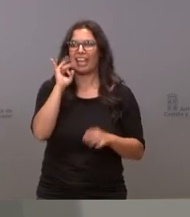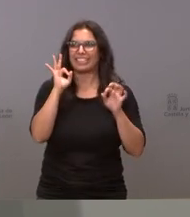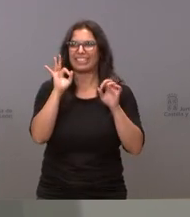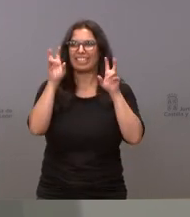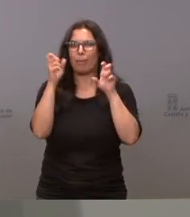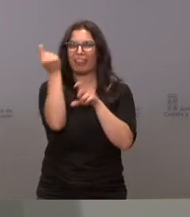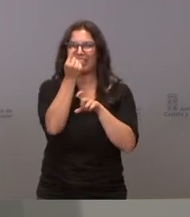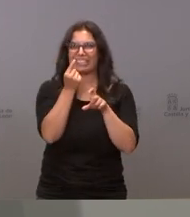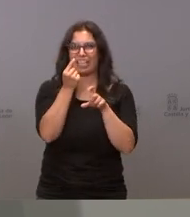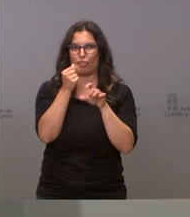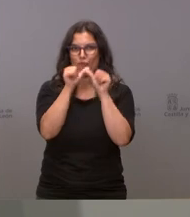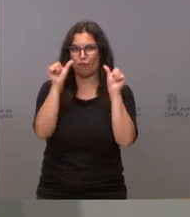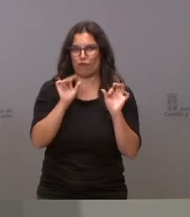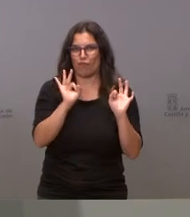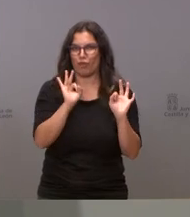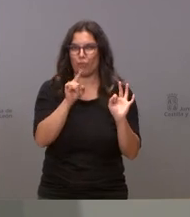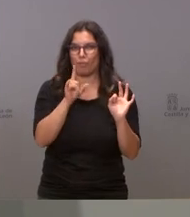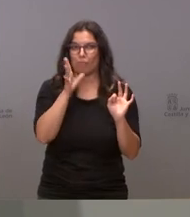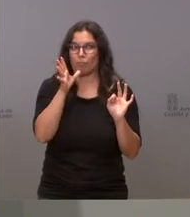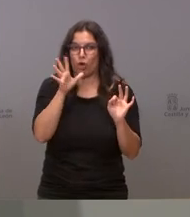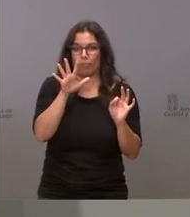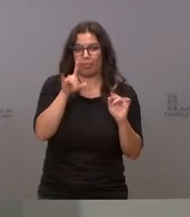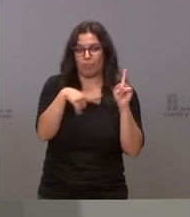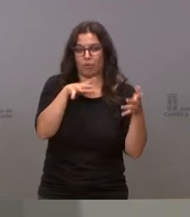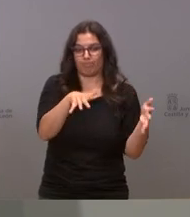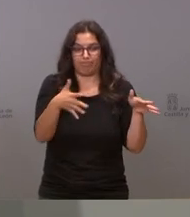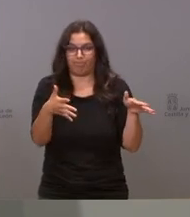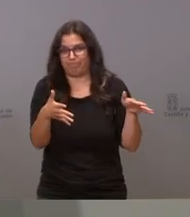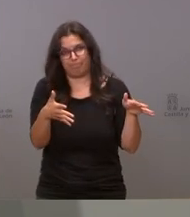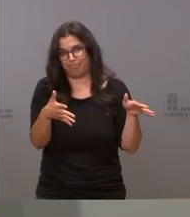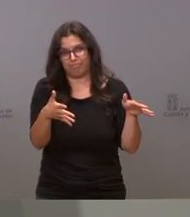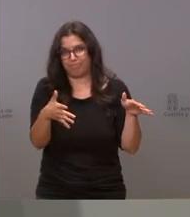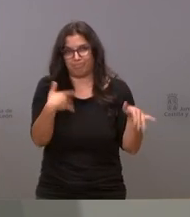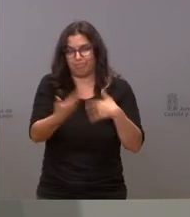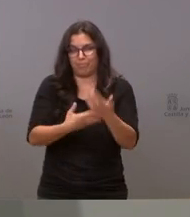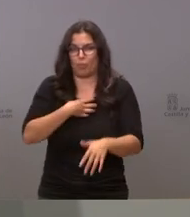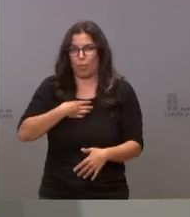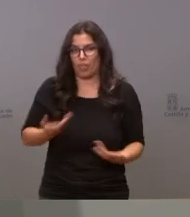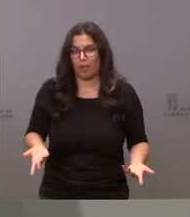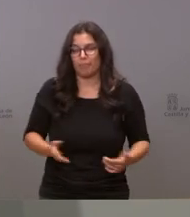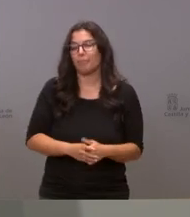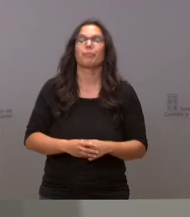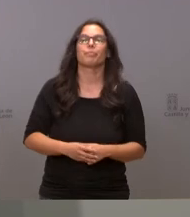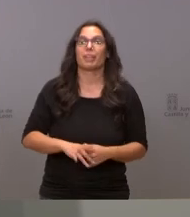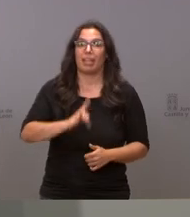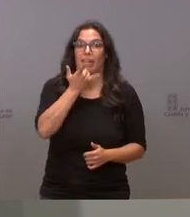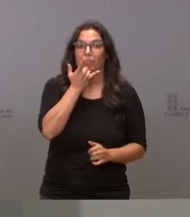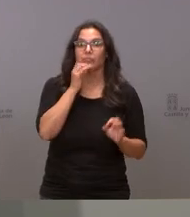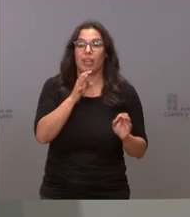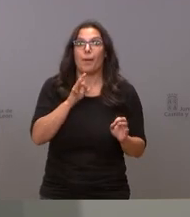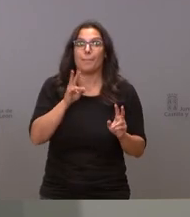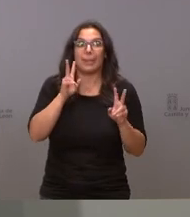que hacía que era poco factible que avanzase un error de diseño probablemente bien